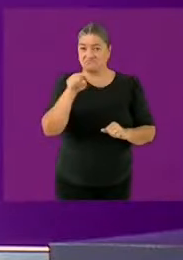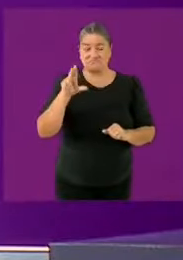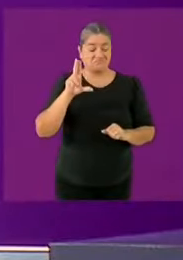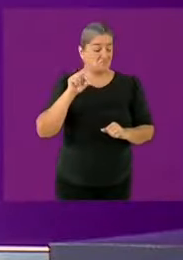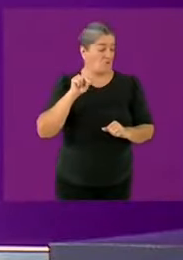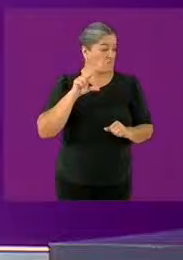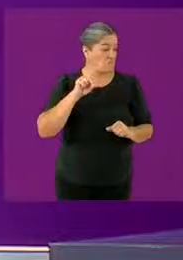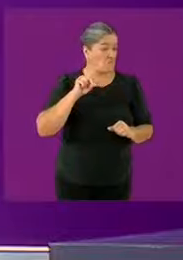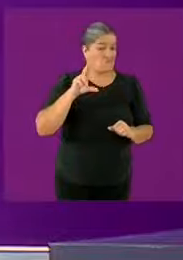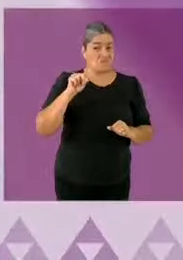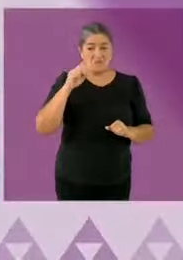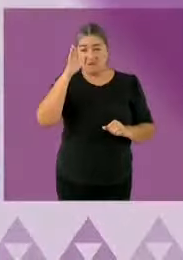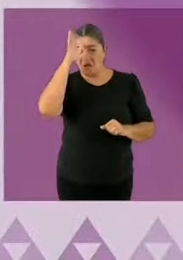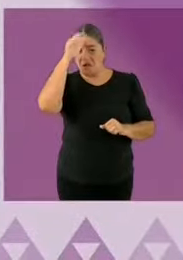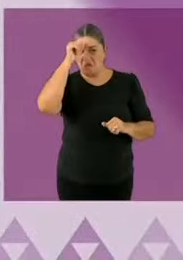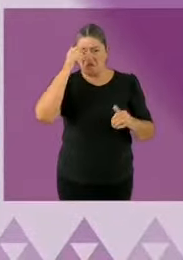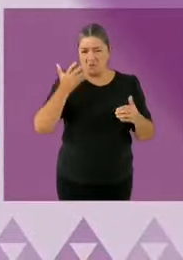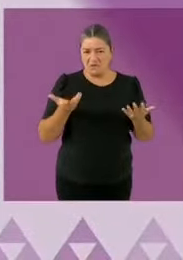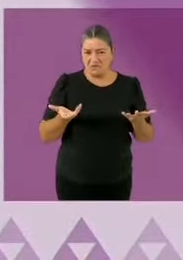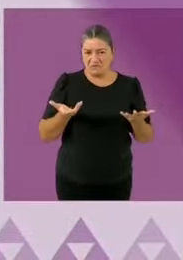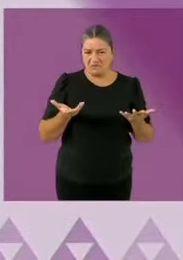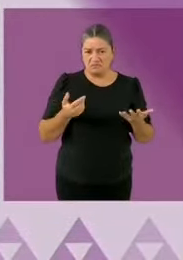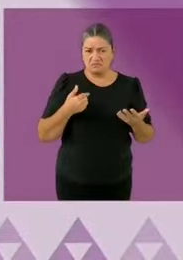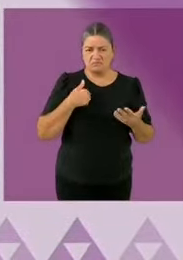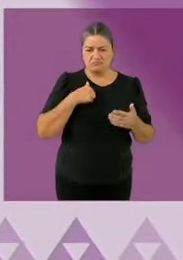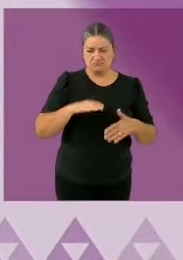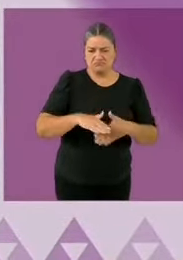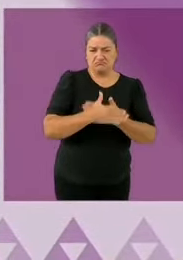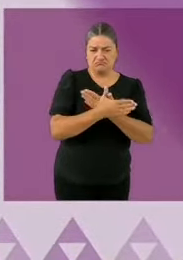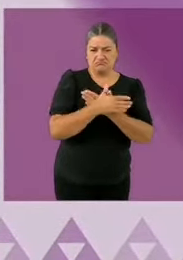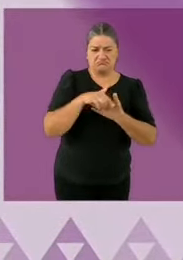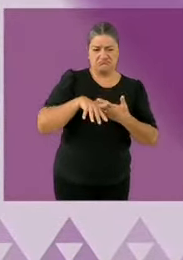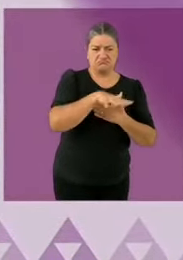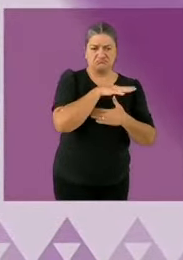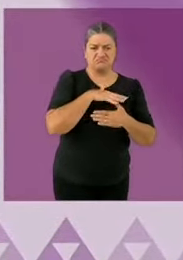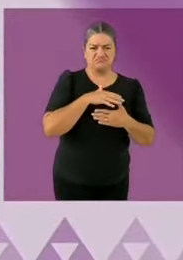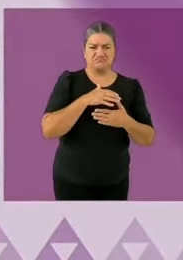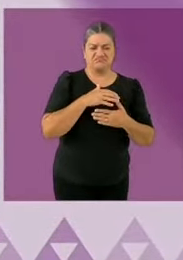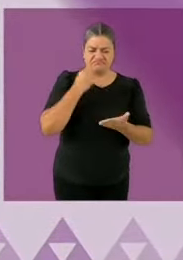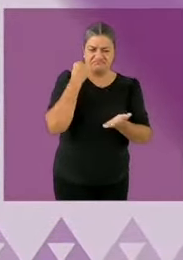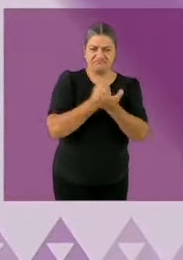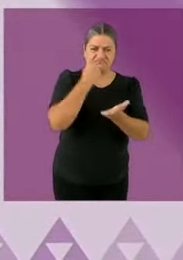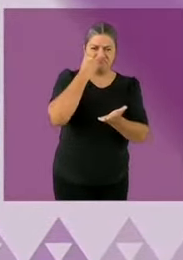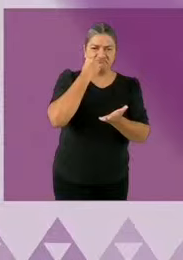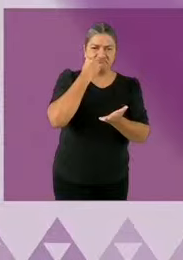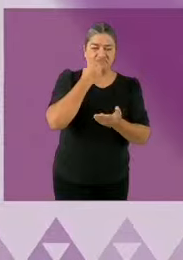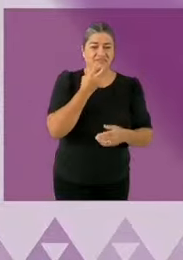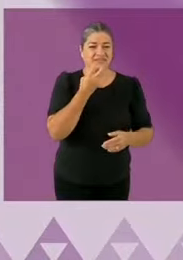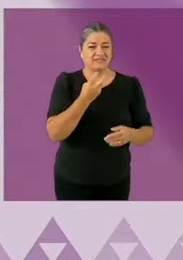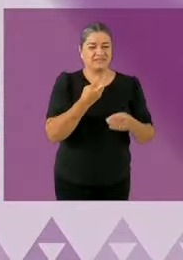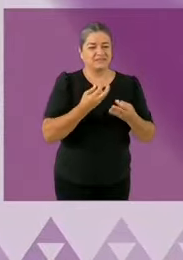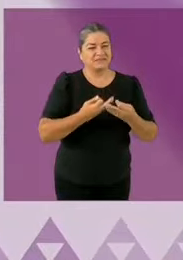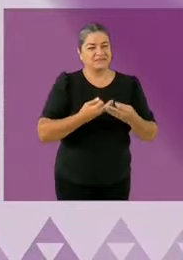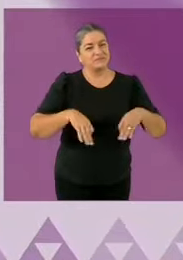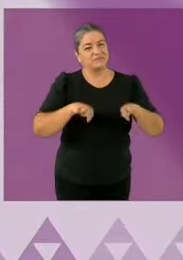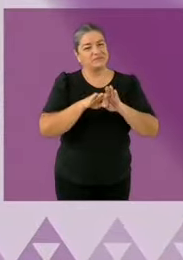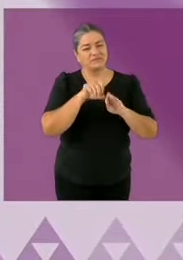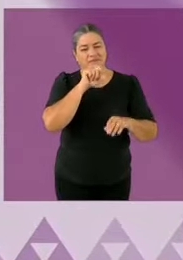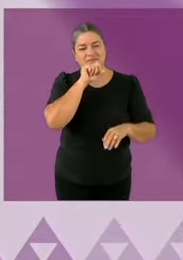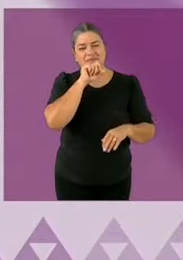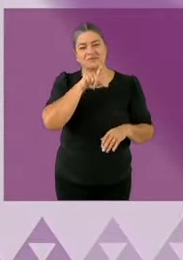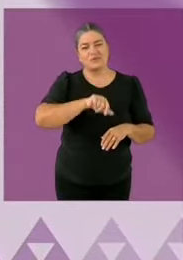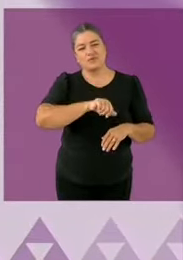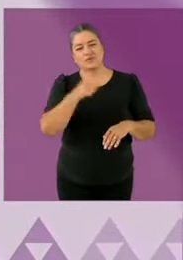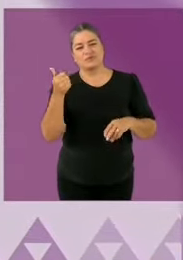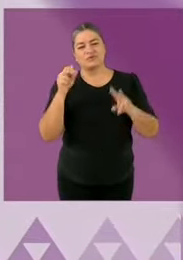logramos las licencias de paternidad que en este país no existían y es fundamental para transformar los roles de género en la paternidad responsable logramos